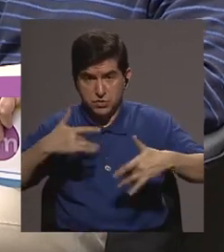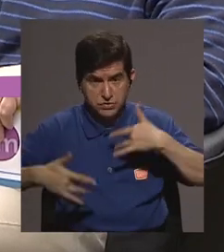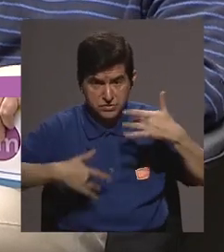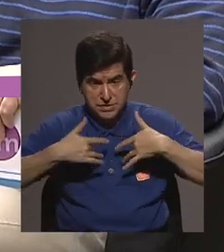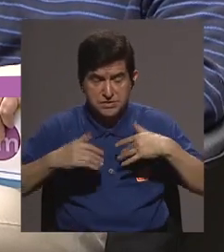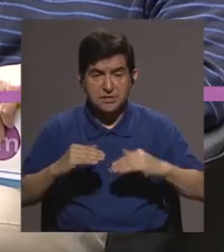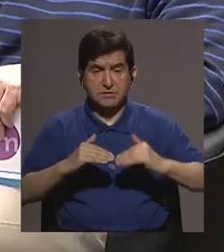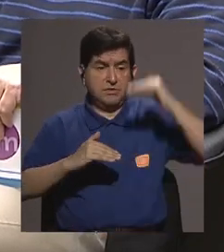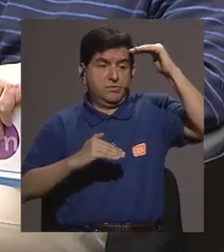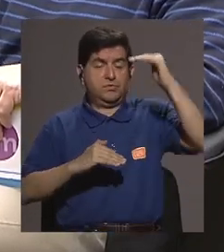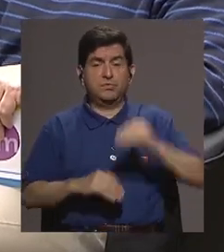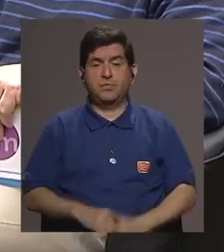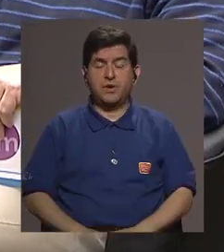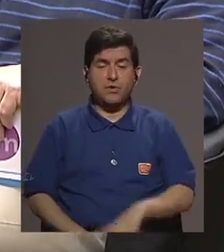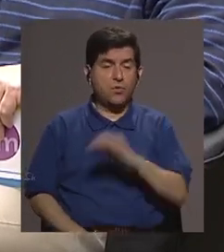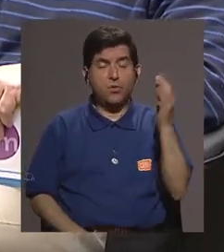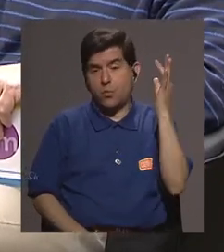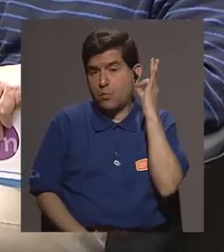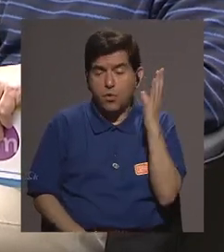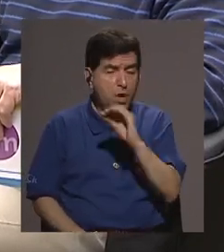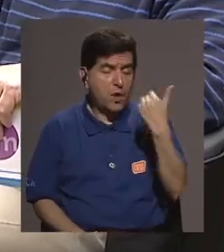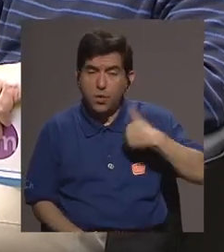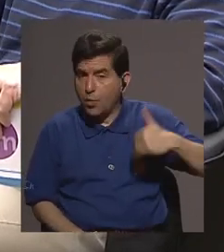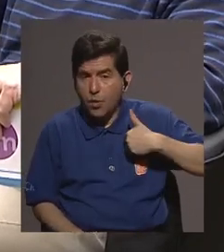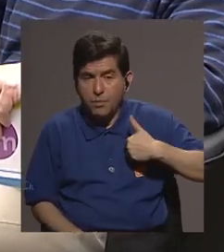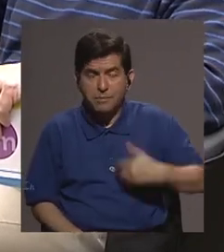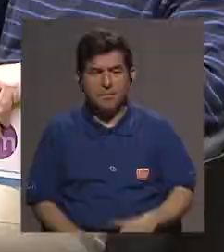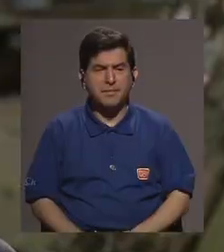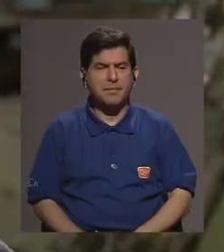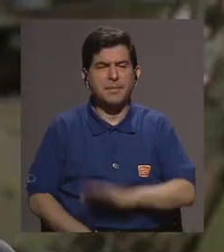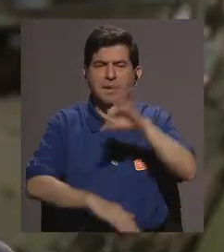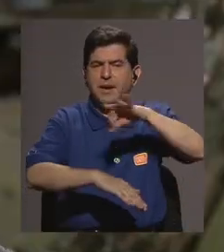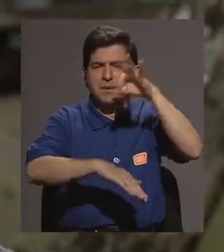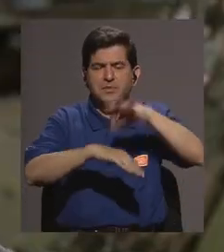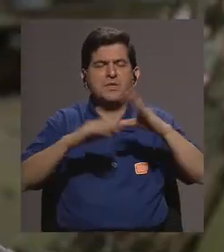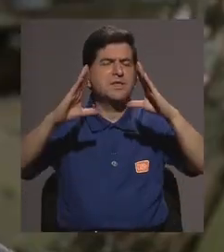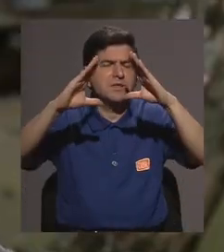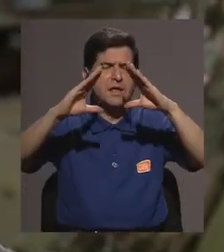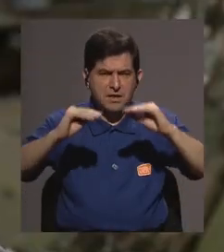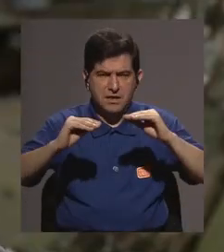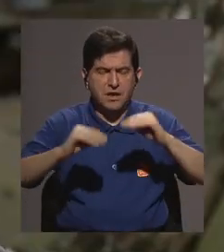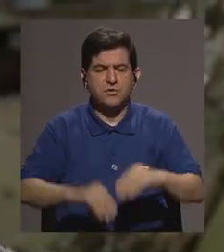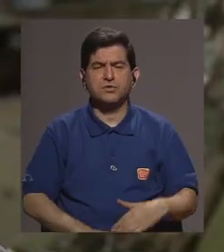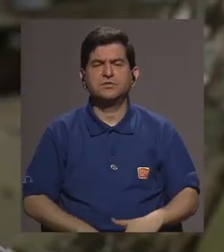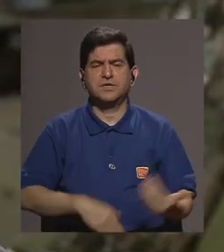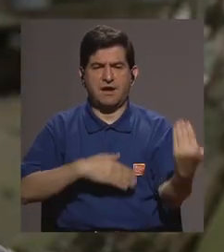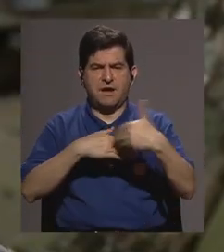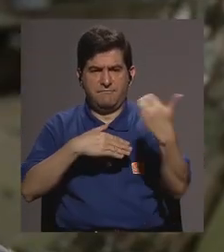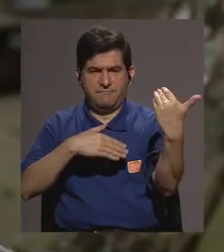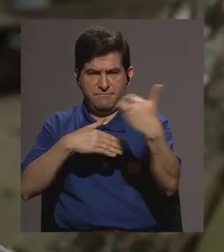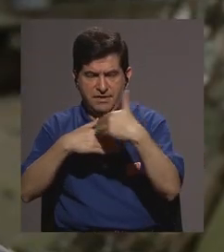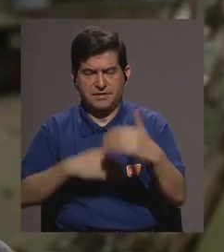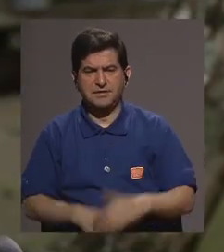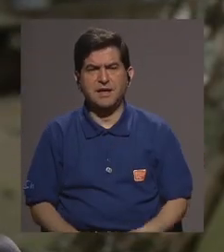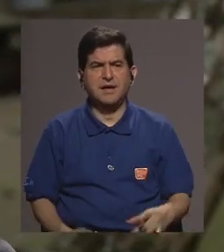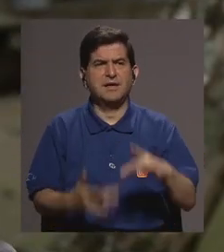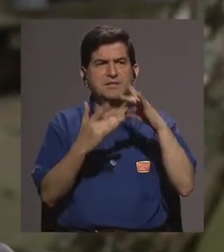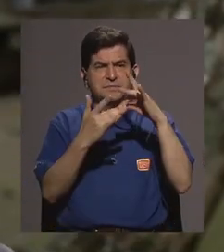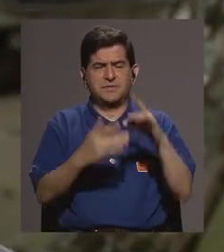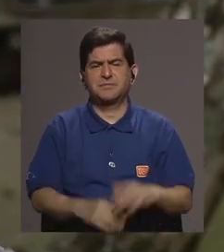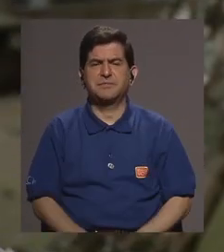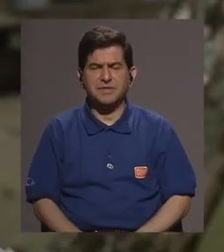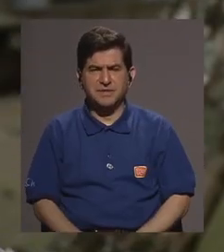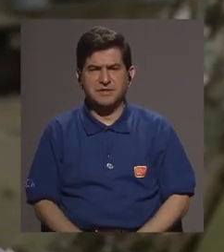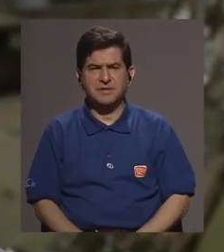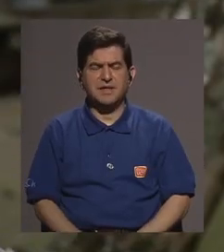sensibles a este contagio las mujeres los hombres no sé el mosquito pica de noche generalmente ¿verdad? con una sobre todo